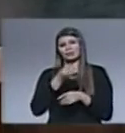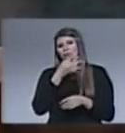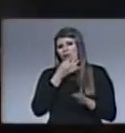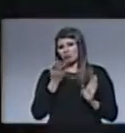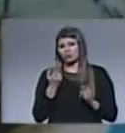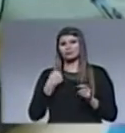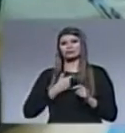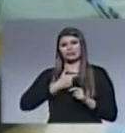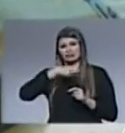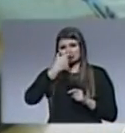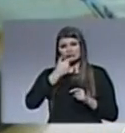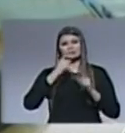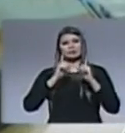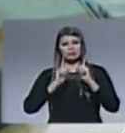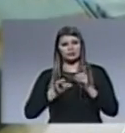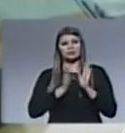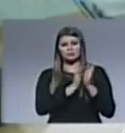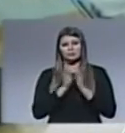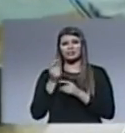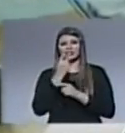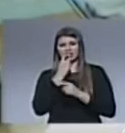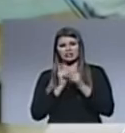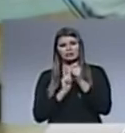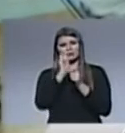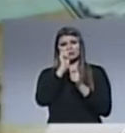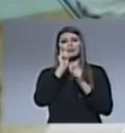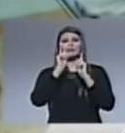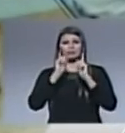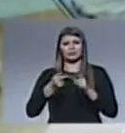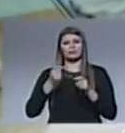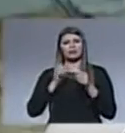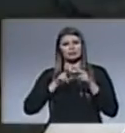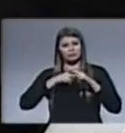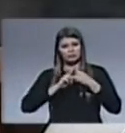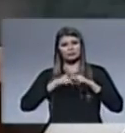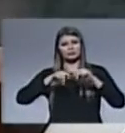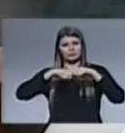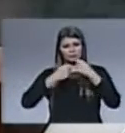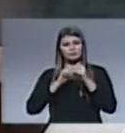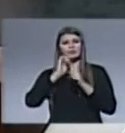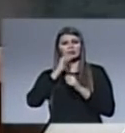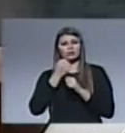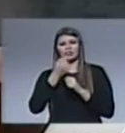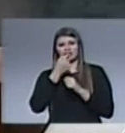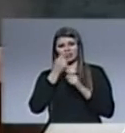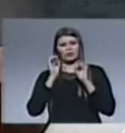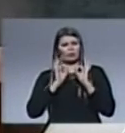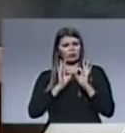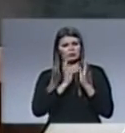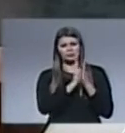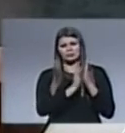prótesis, tratamientos de conductos, restauraciones estéticas, todo eso